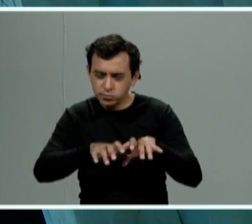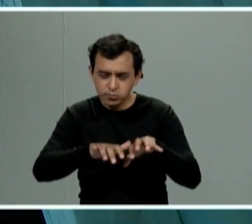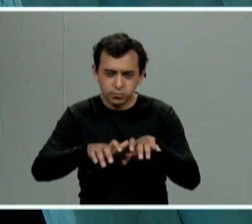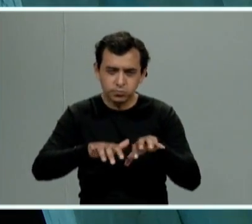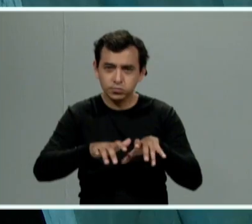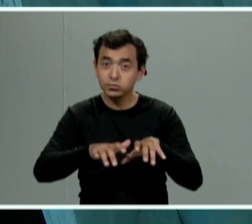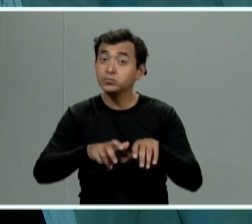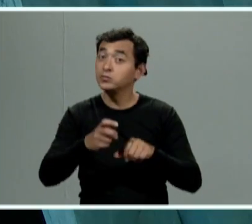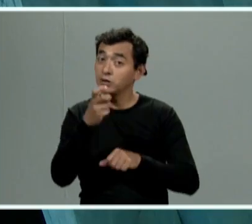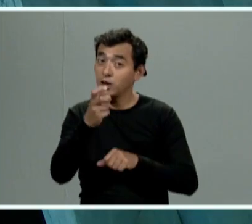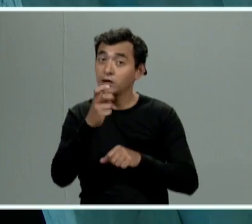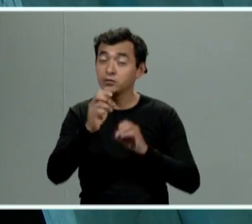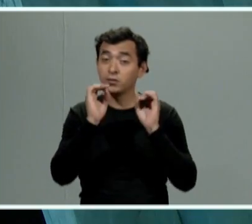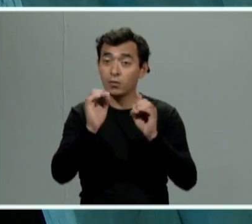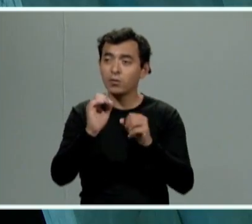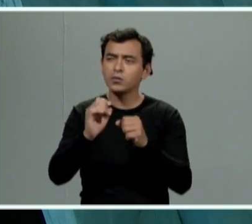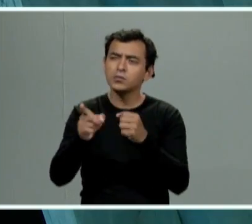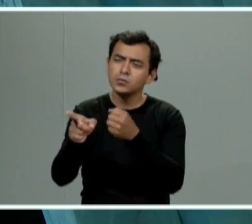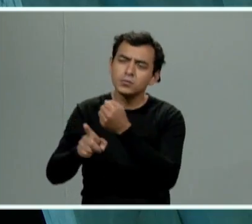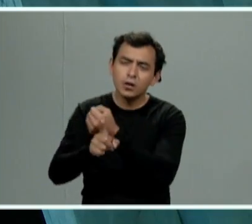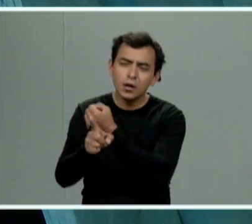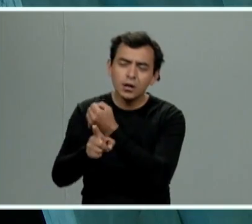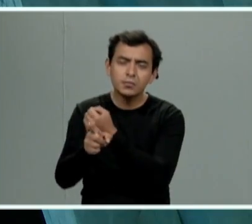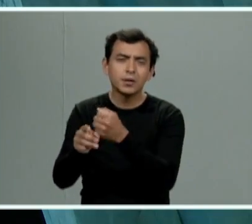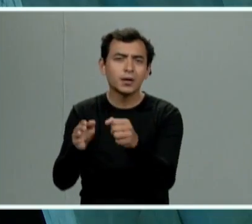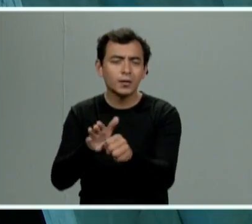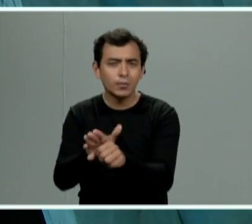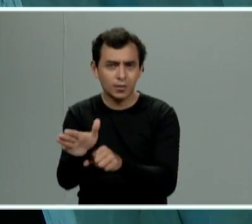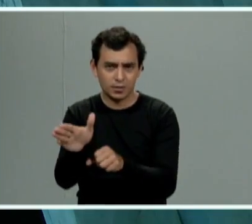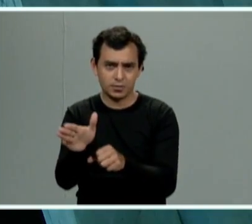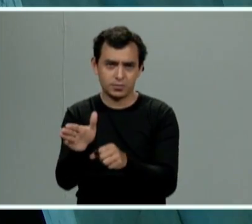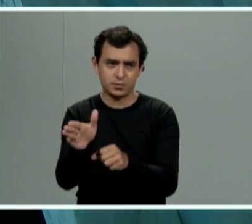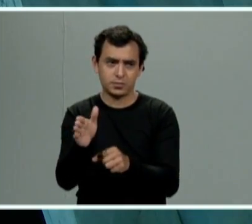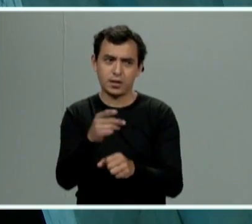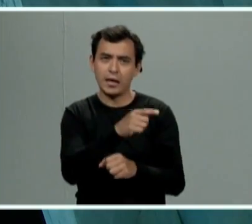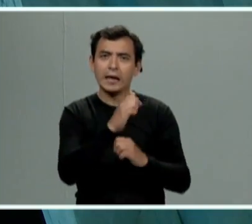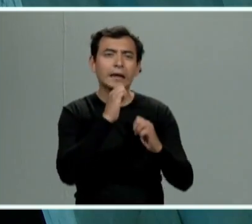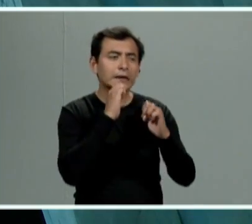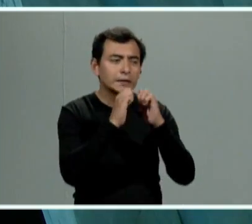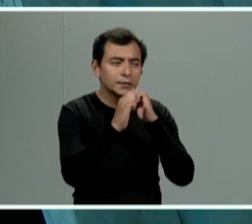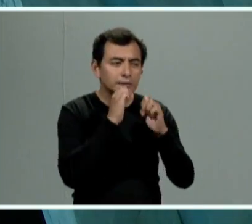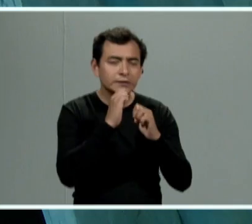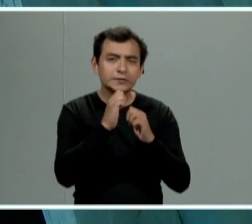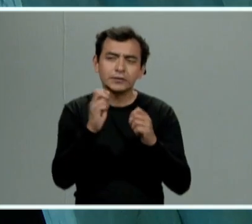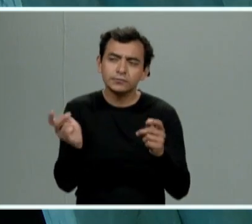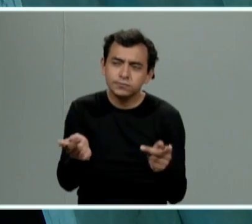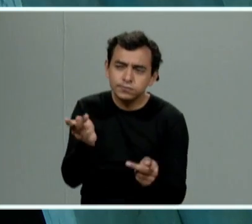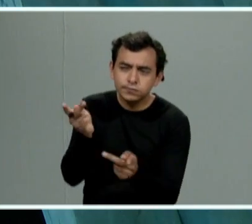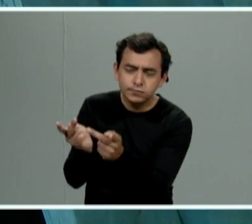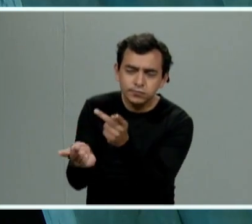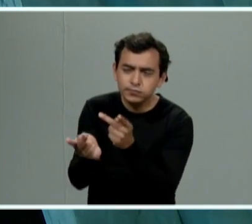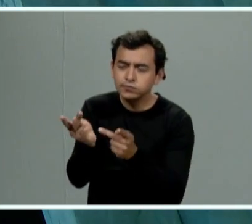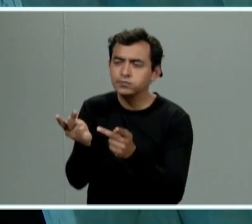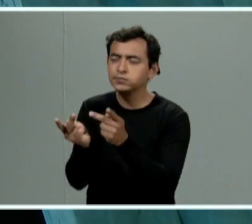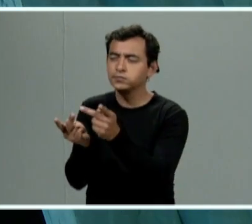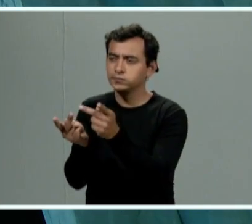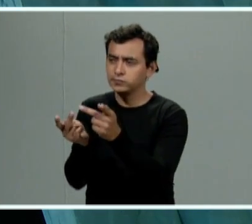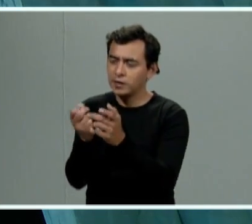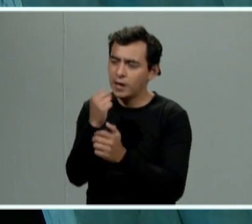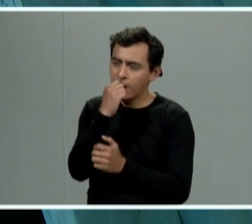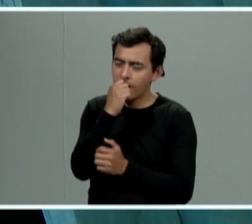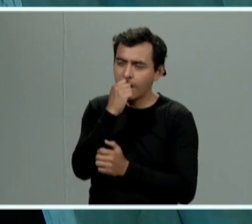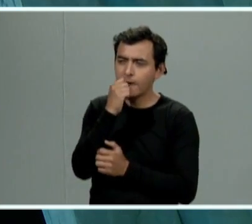y entonces nuestra entrevista que vamos a tener con esta víctima es encaminada a establecer dentro de la